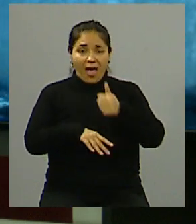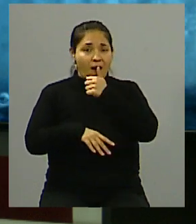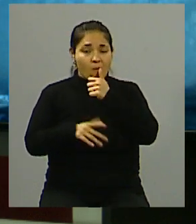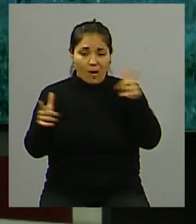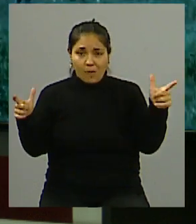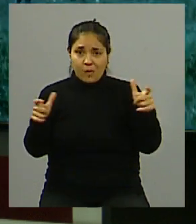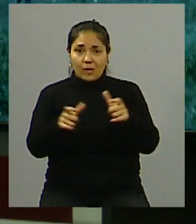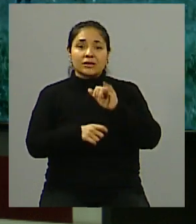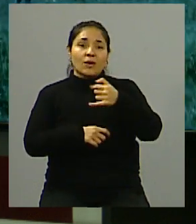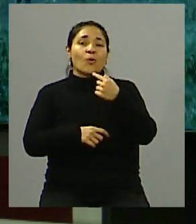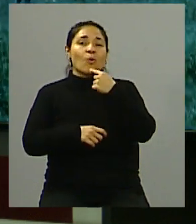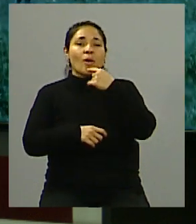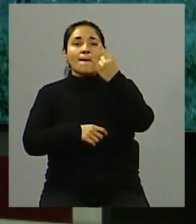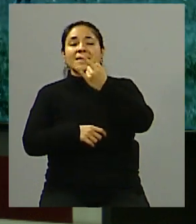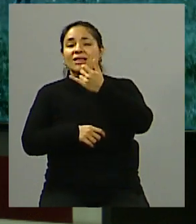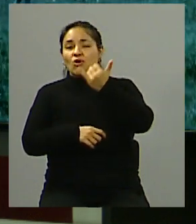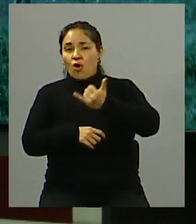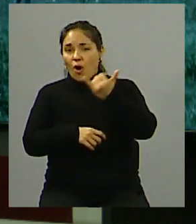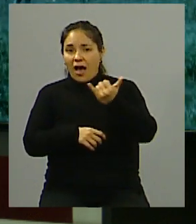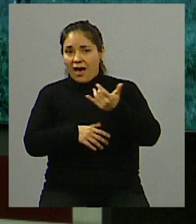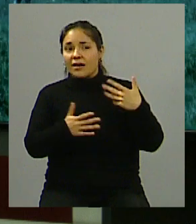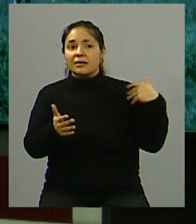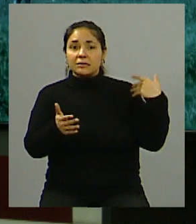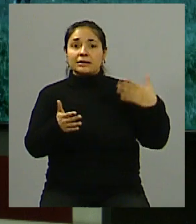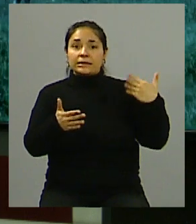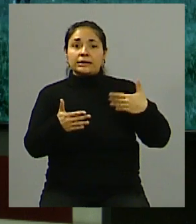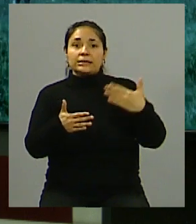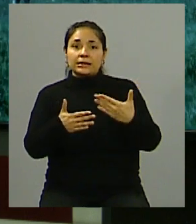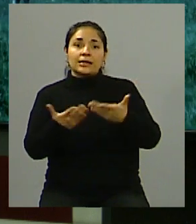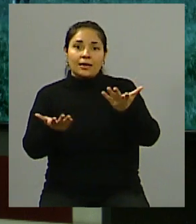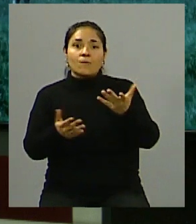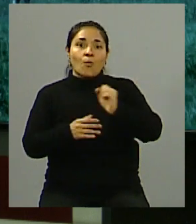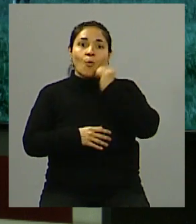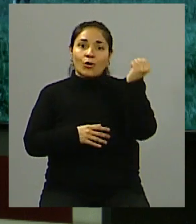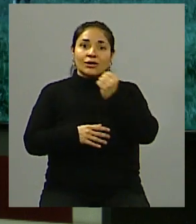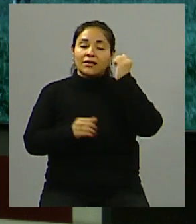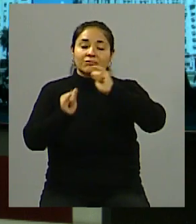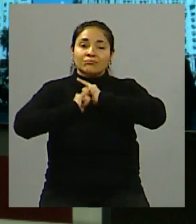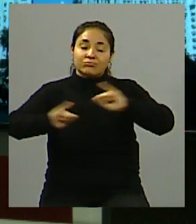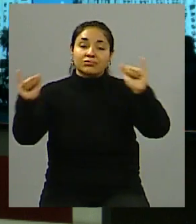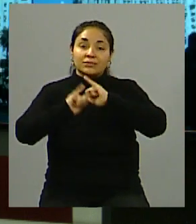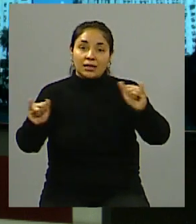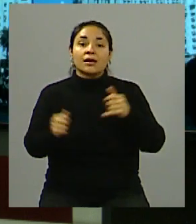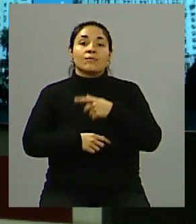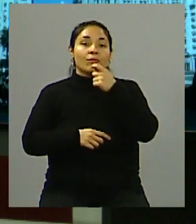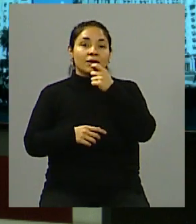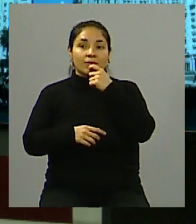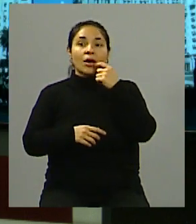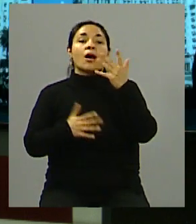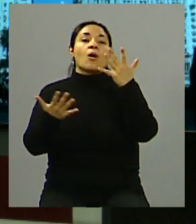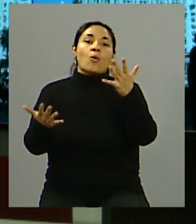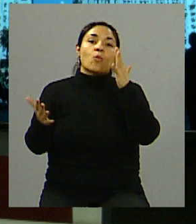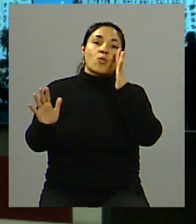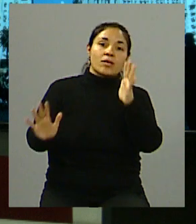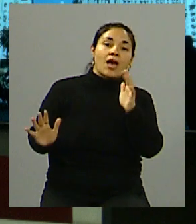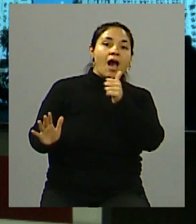veces hay muchos mitos, ¿no? Hay algunos mitos que en estos últimos meses hemos tenido que desenmascarar dolorosamente, ¿no? A cuando repetimos de manera un poco acrítica, bueno, ¿no?